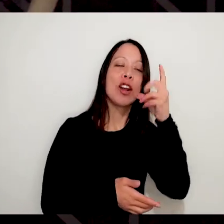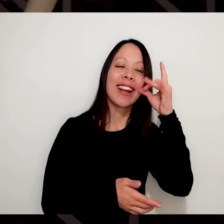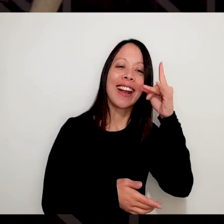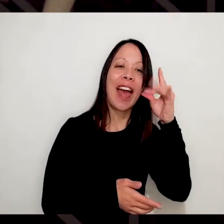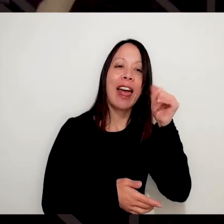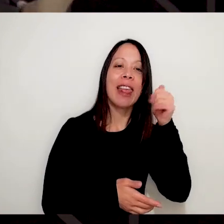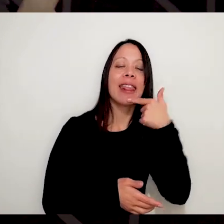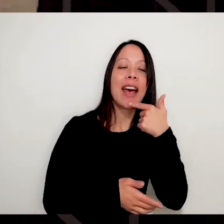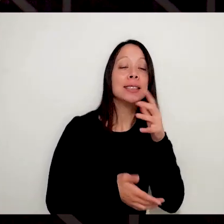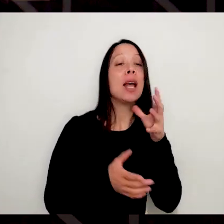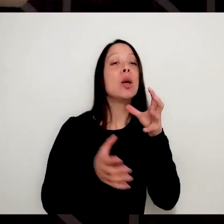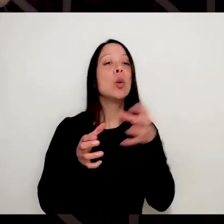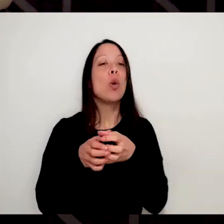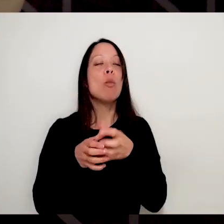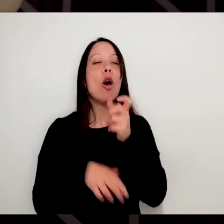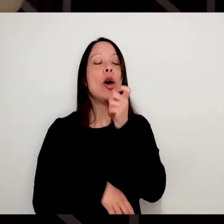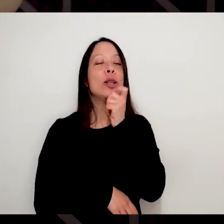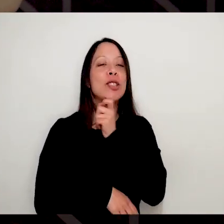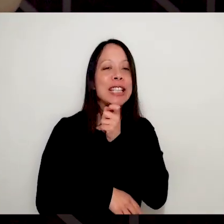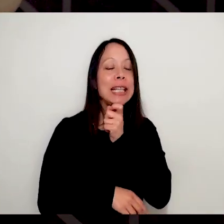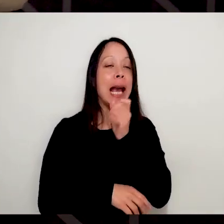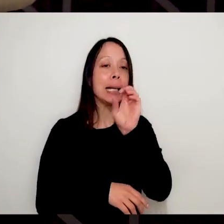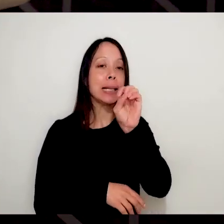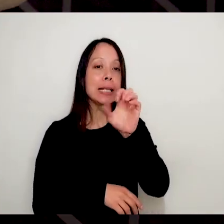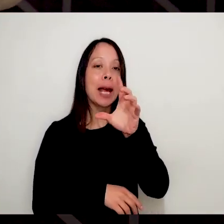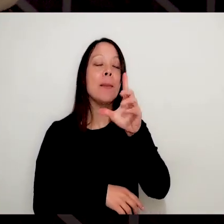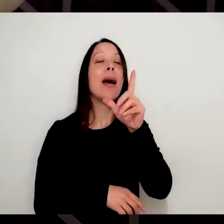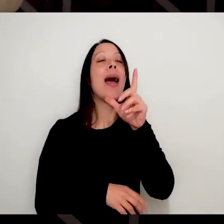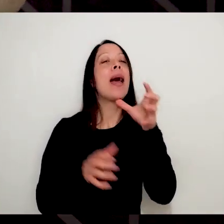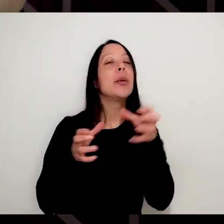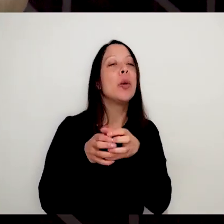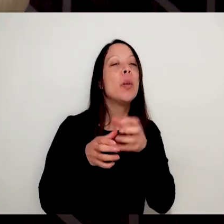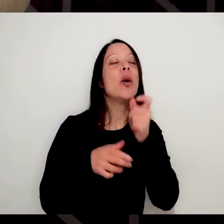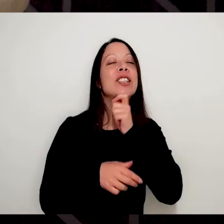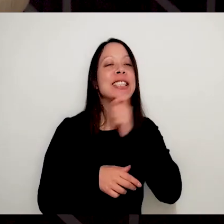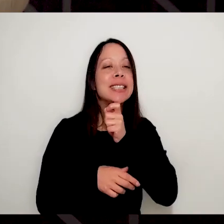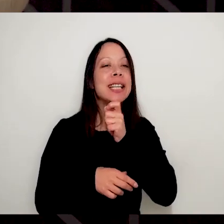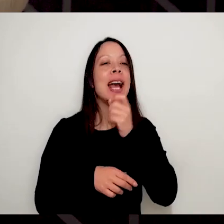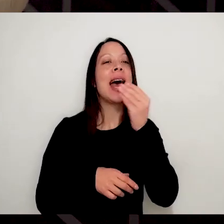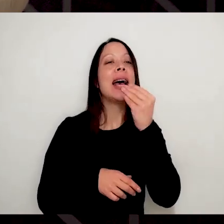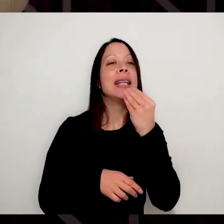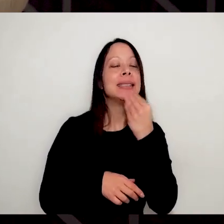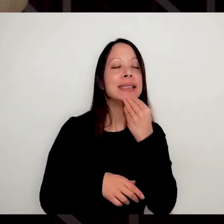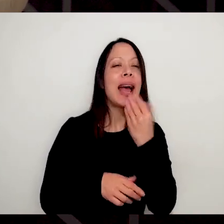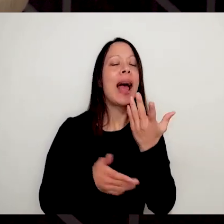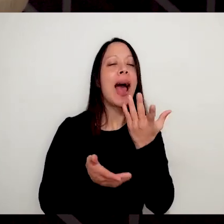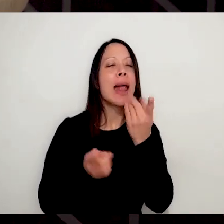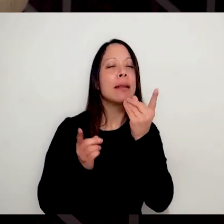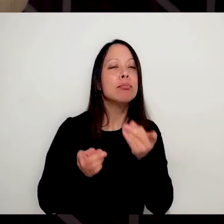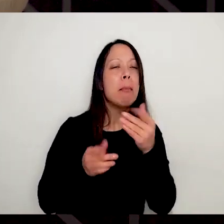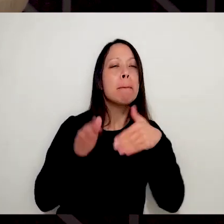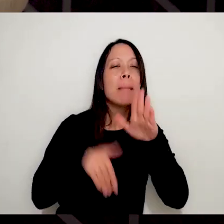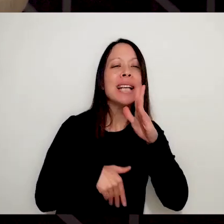Y un grupo de chicas de Chaca, de Chacarita, que se llaman Las Pibas de Chaca. Que eran un grupo de chicas más de